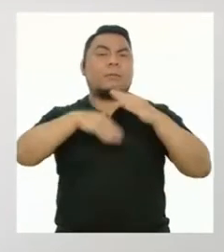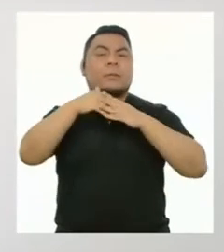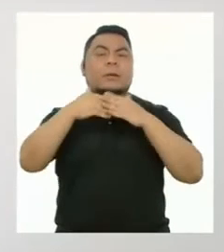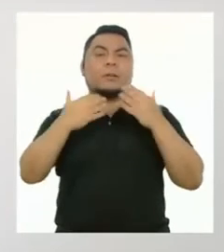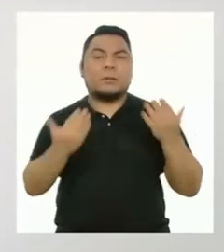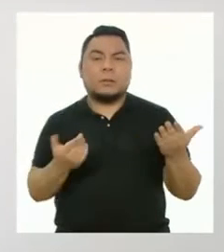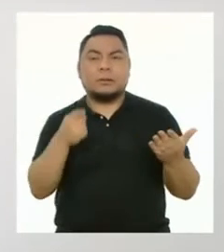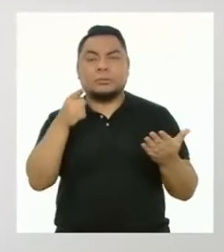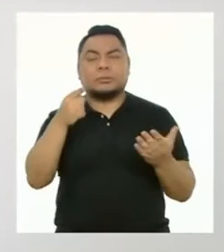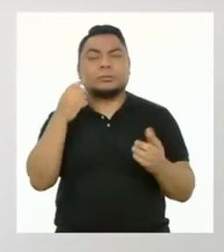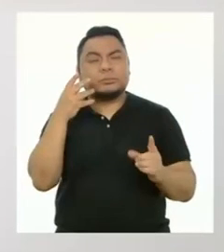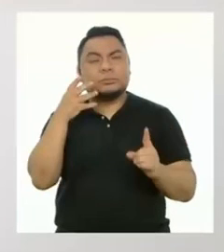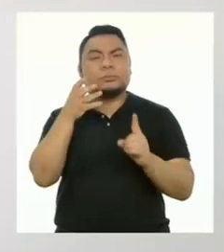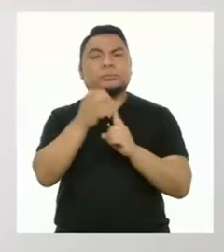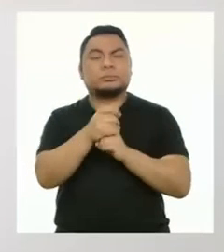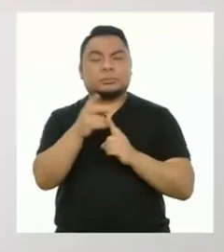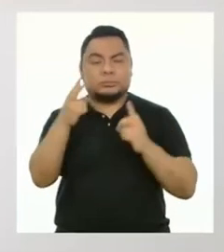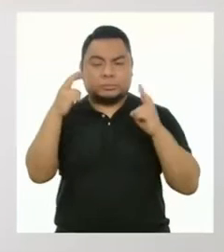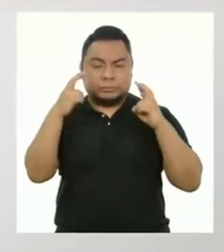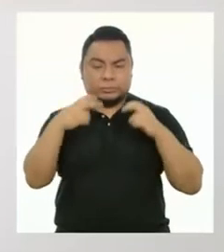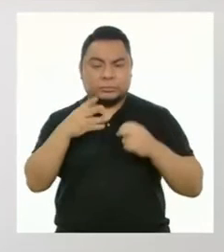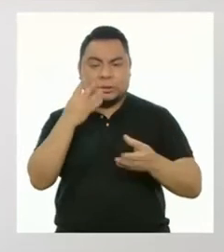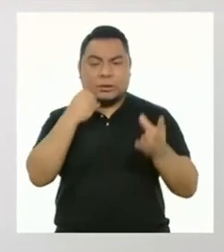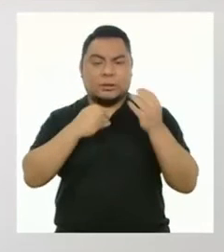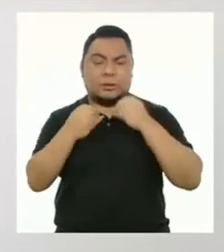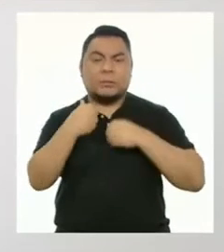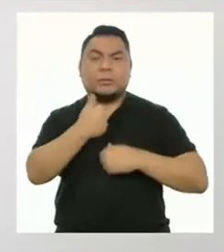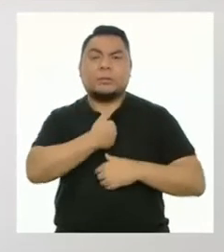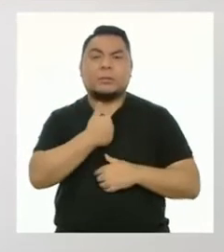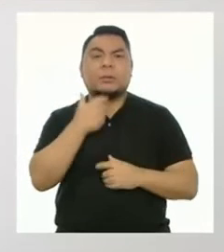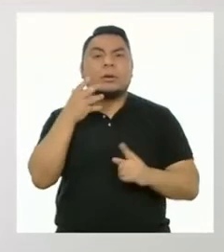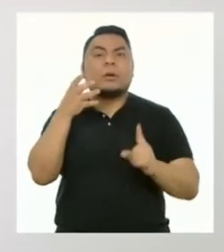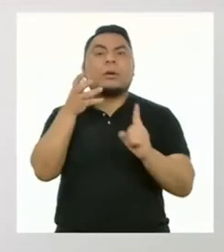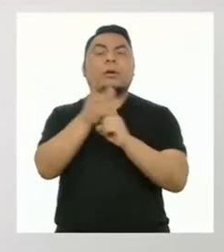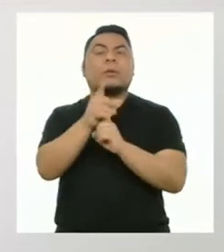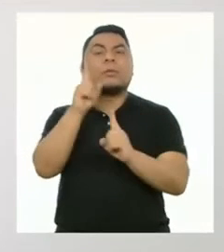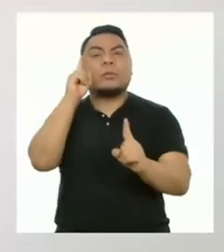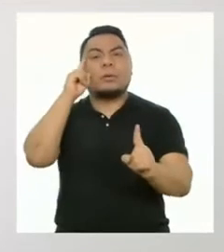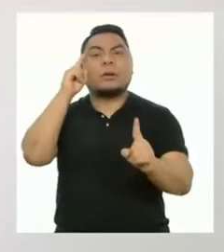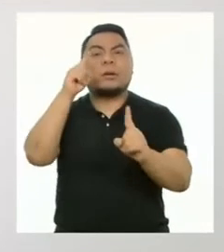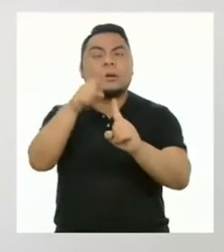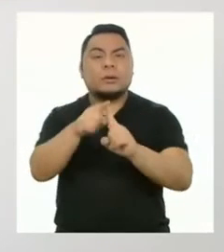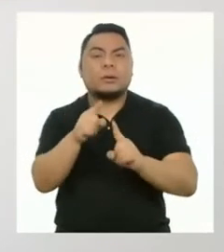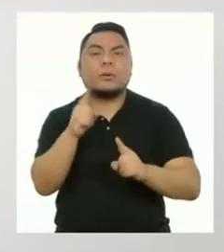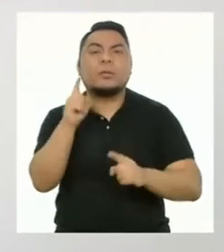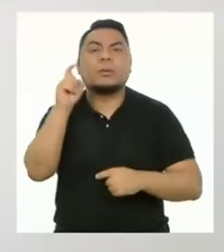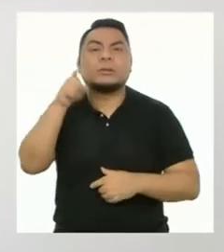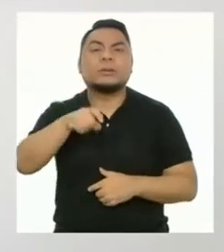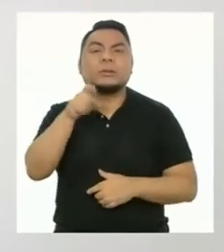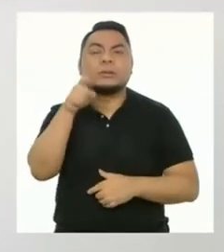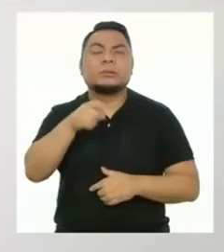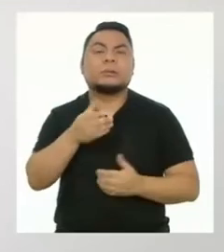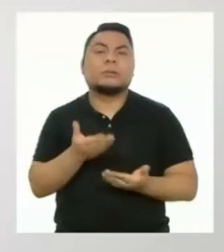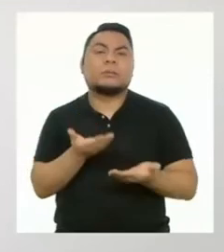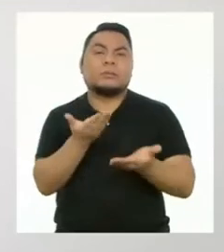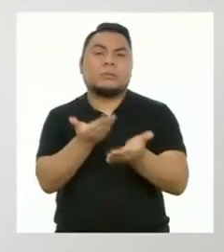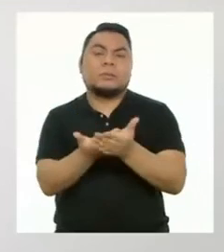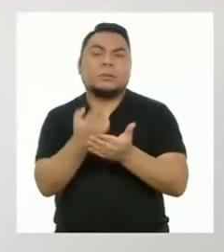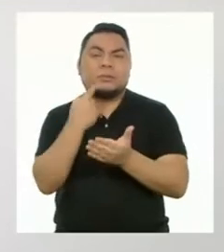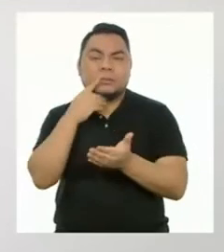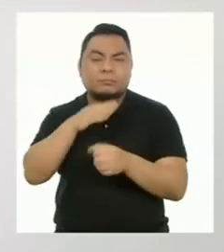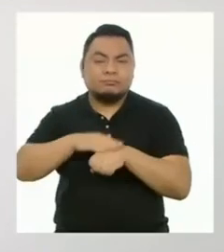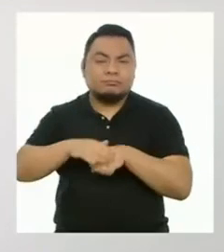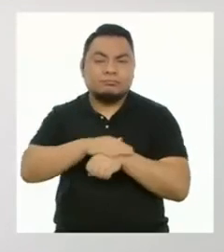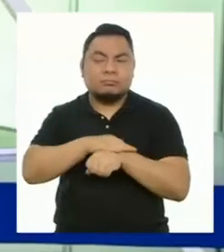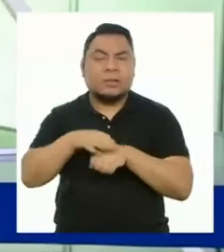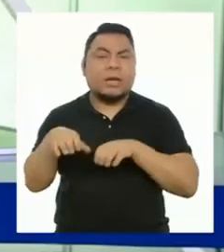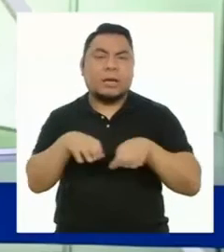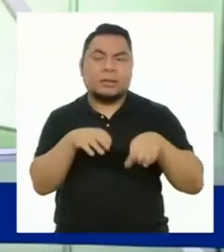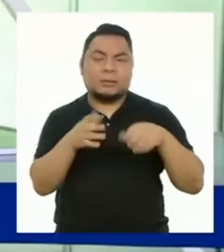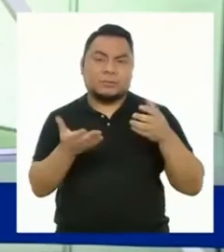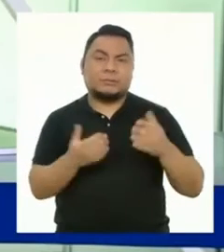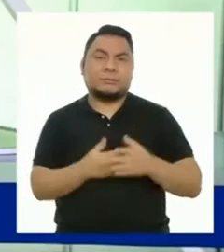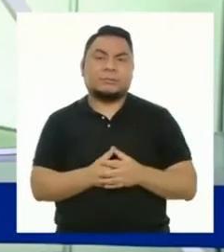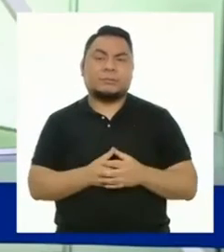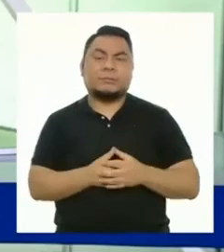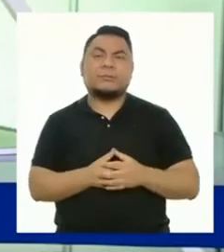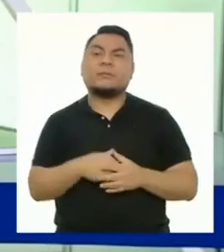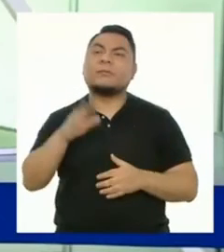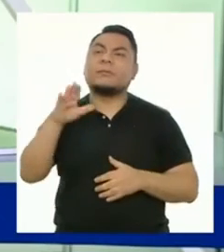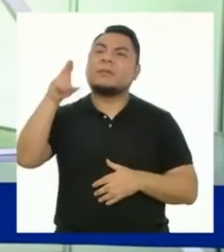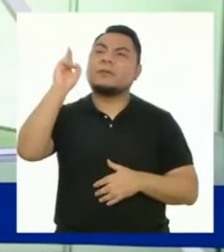máximo su retroalimentación para ver si están logrando sus objetivos o necesitan replantear sus estrategias para hacerlo.